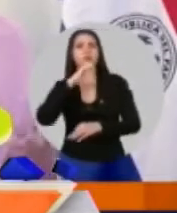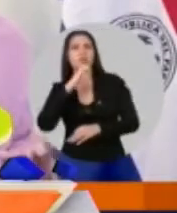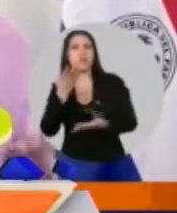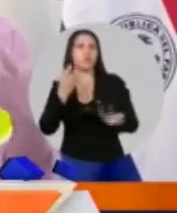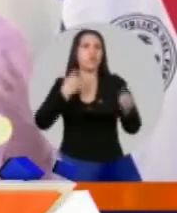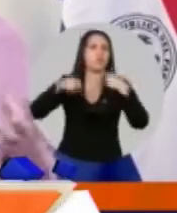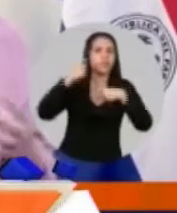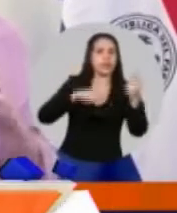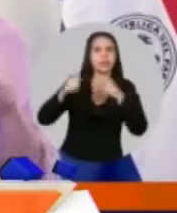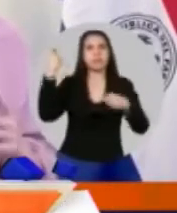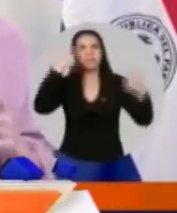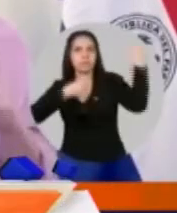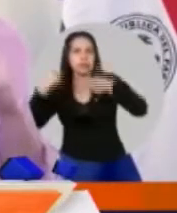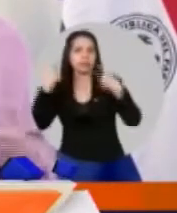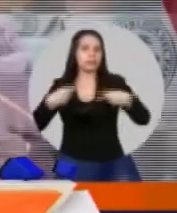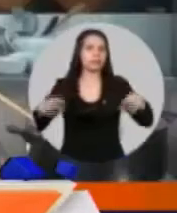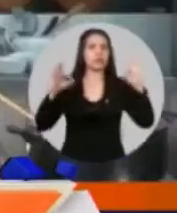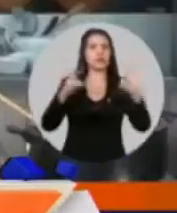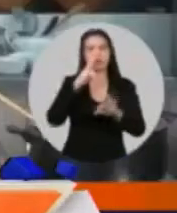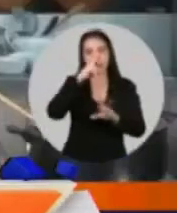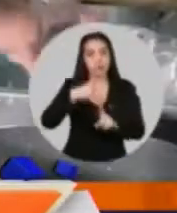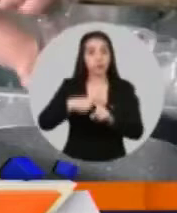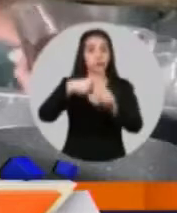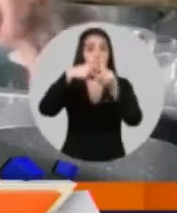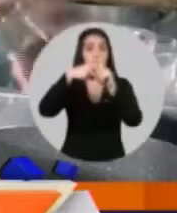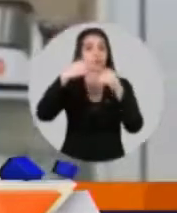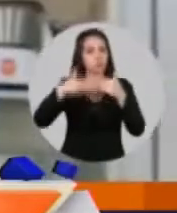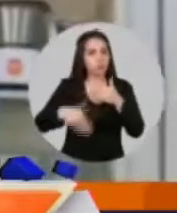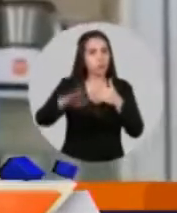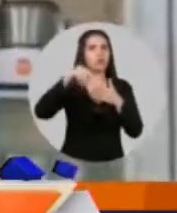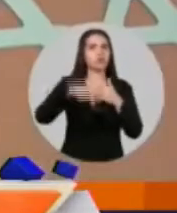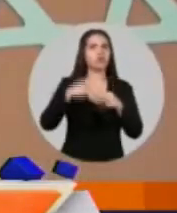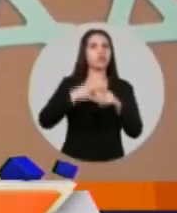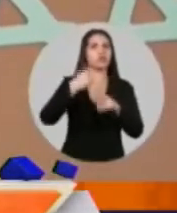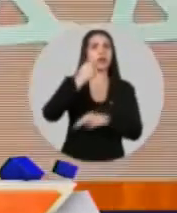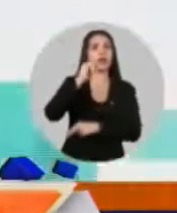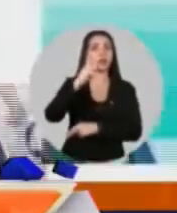Lo último que me iba a imaginar o lo último que me imagino a un programa de televisión.